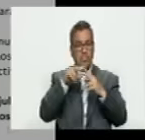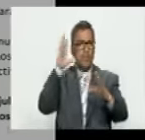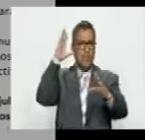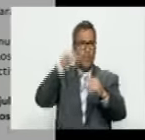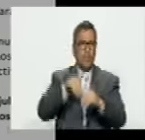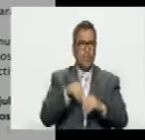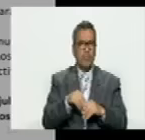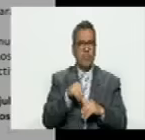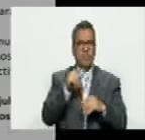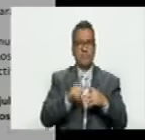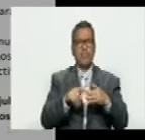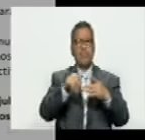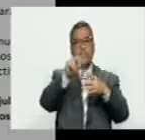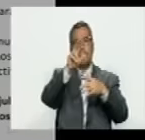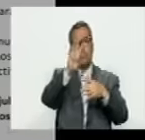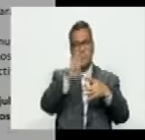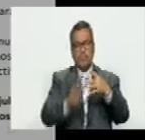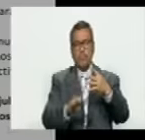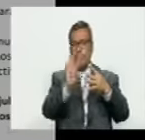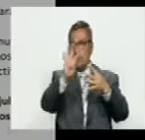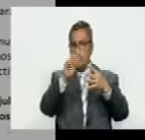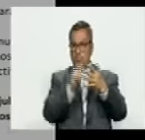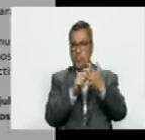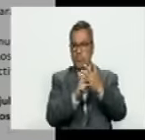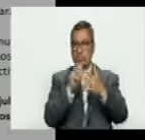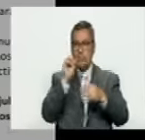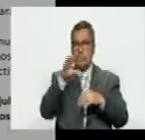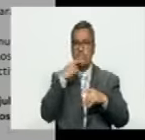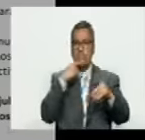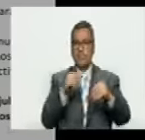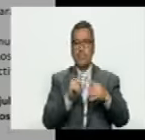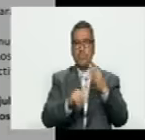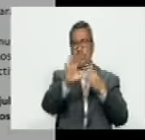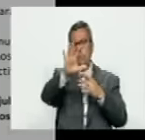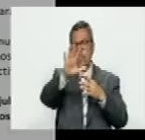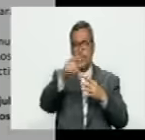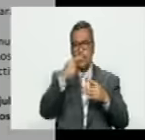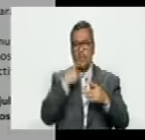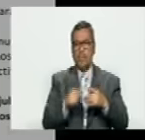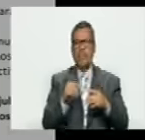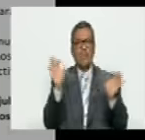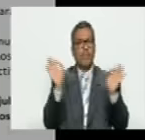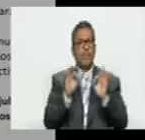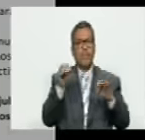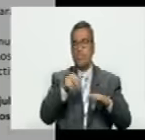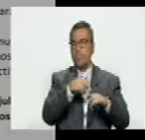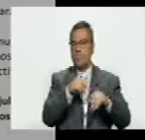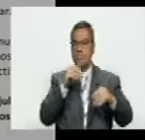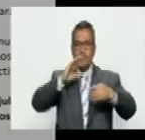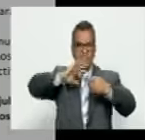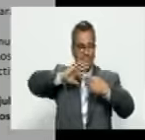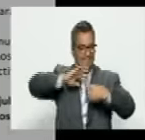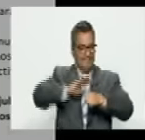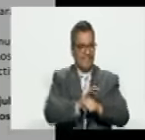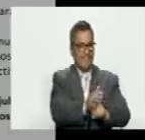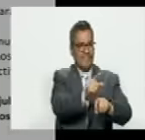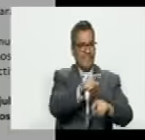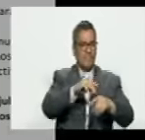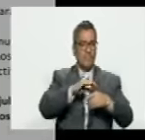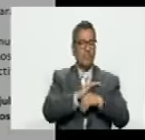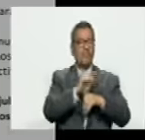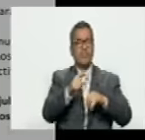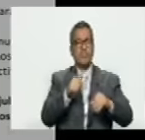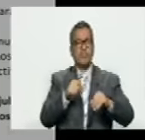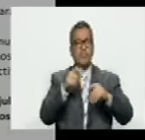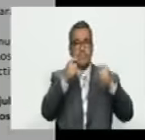el punto número 4 de esa conferencia en el 5 dice él no va a vacilar en reprimir al pueblo que está luchando por